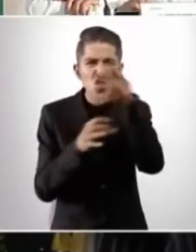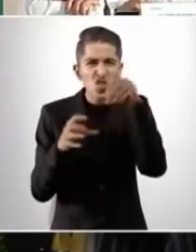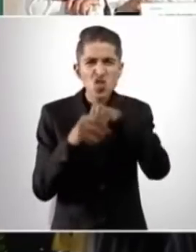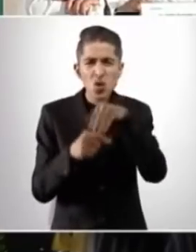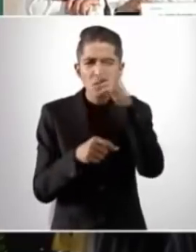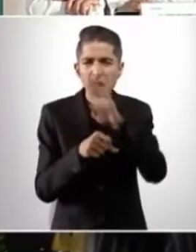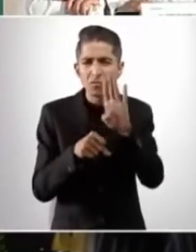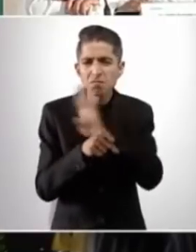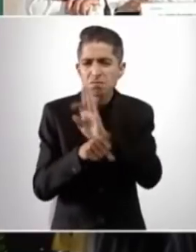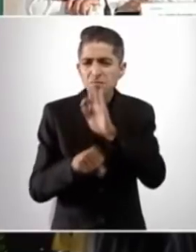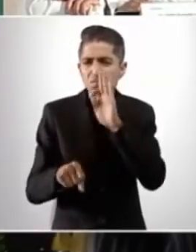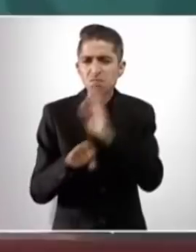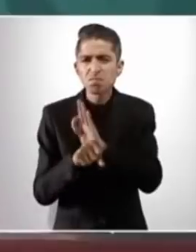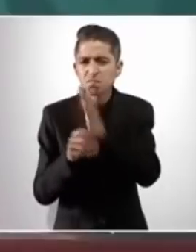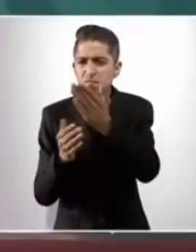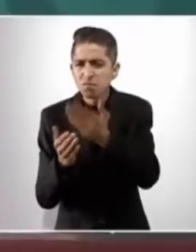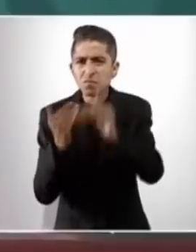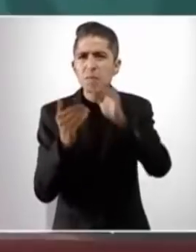del pueblo de Michoacán.